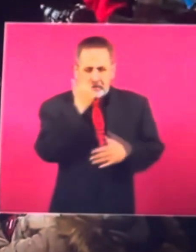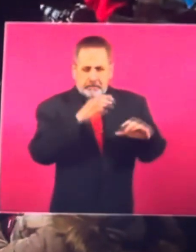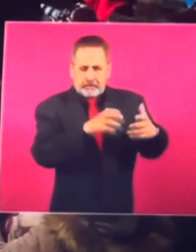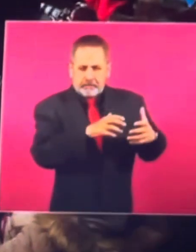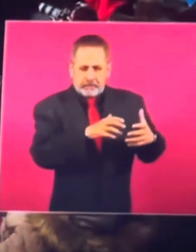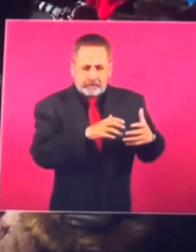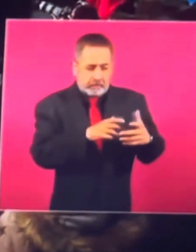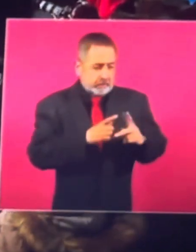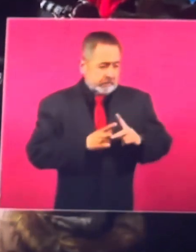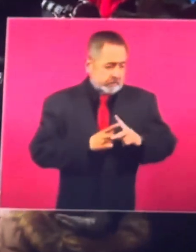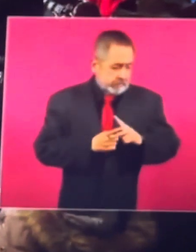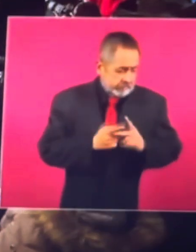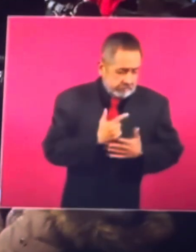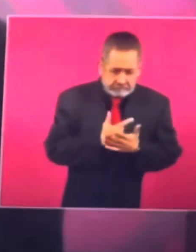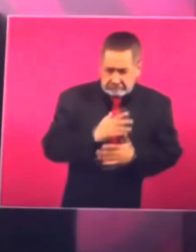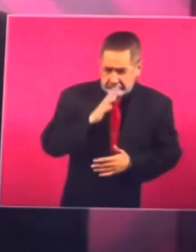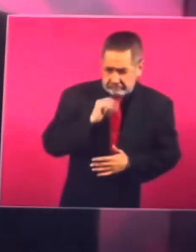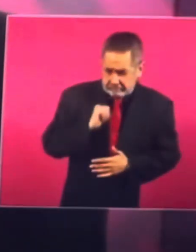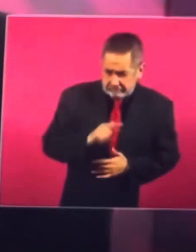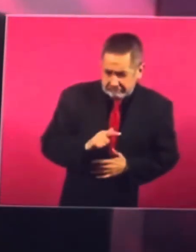¿La corrida financiera?